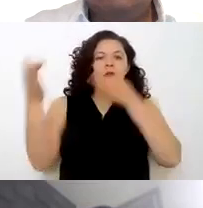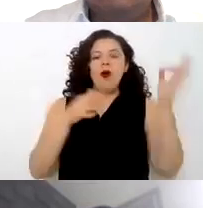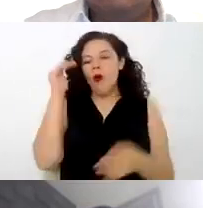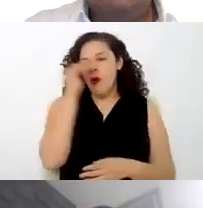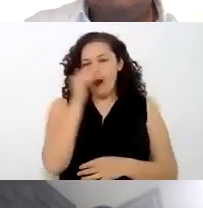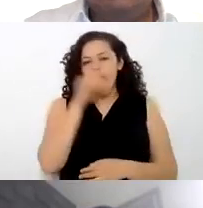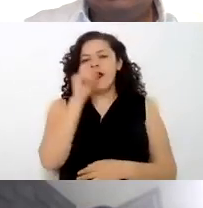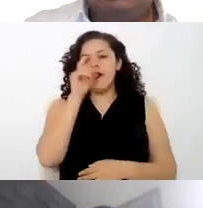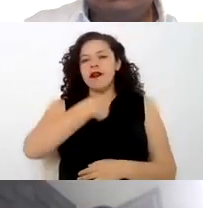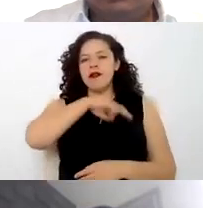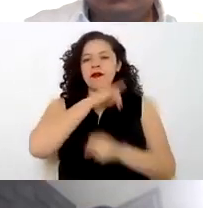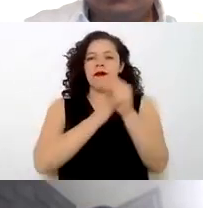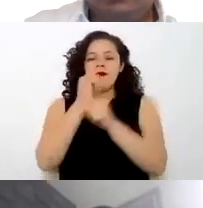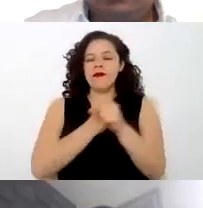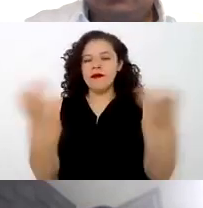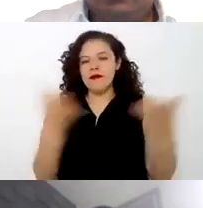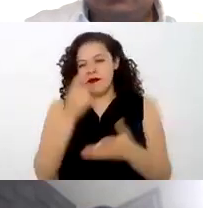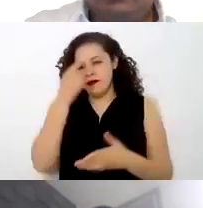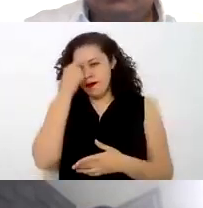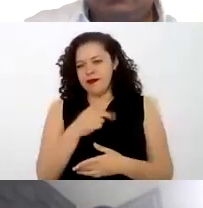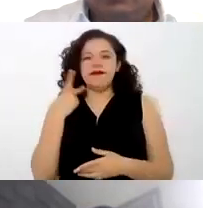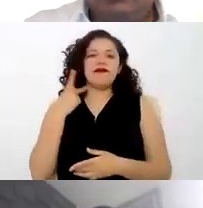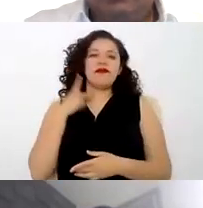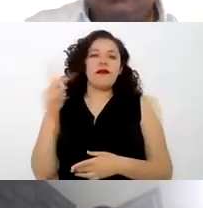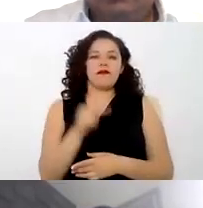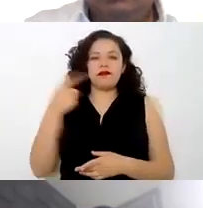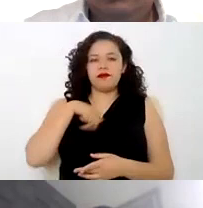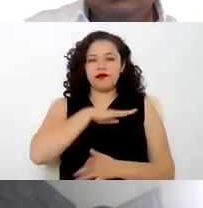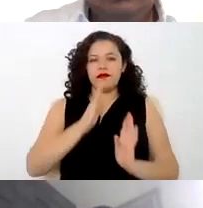realizamos investigaciones para incidir en políticas públicas.